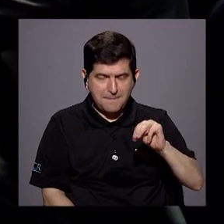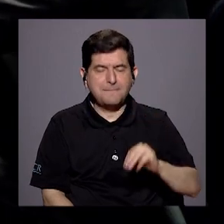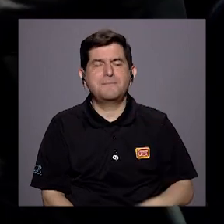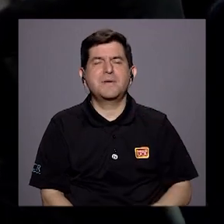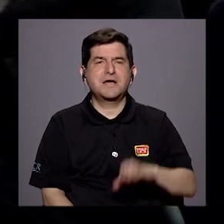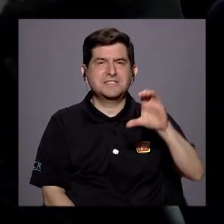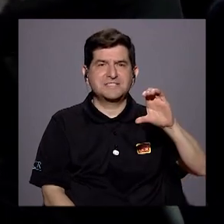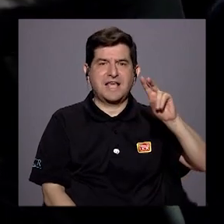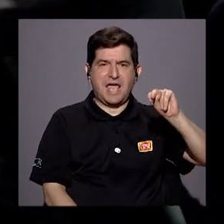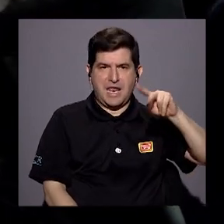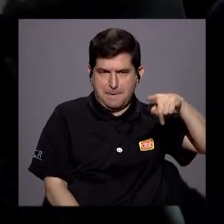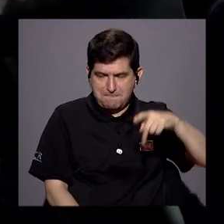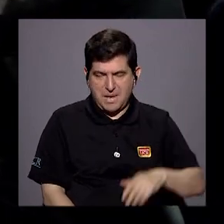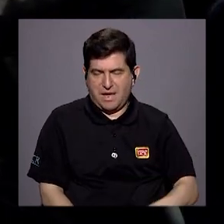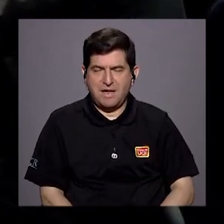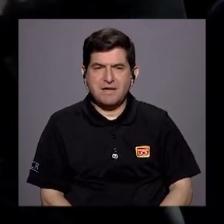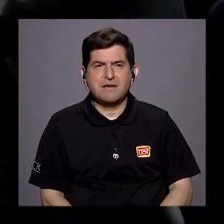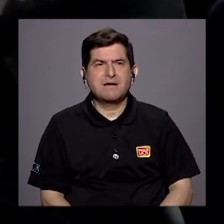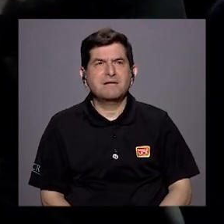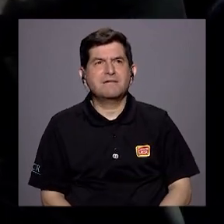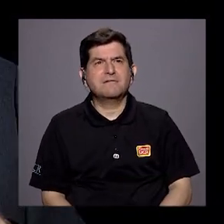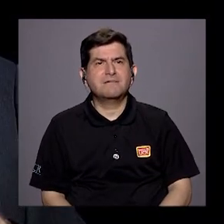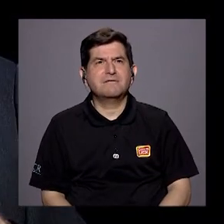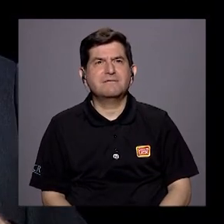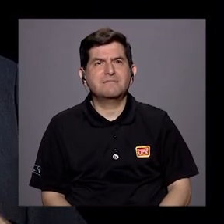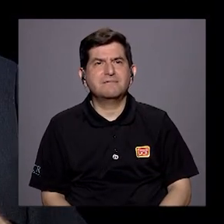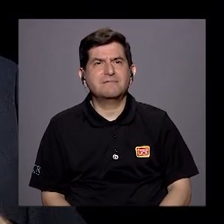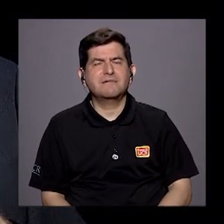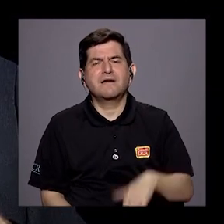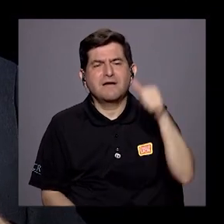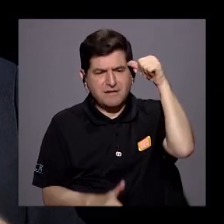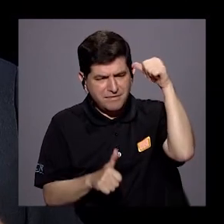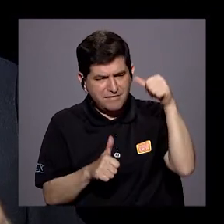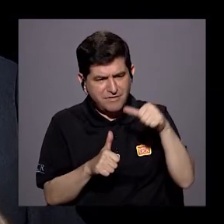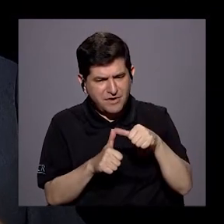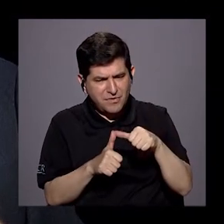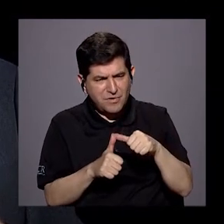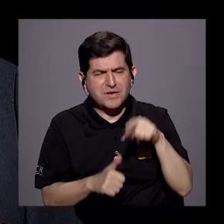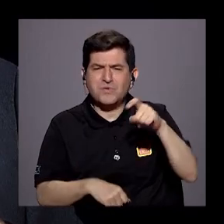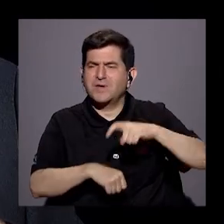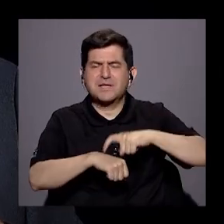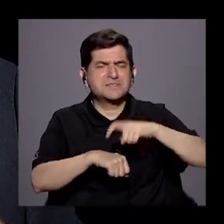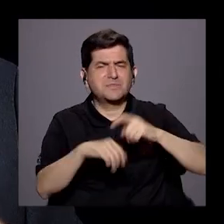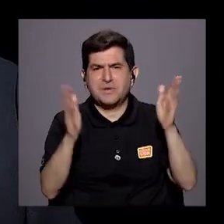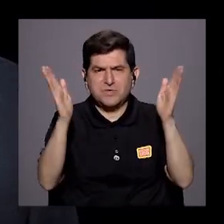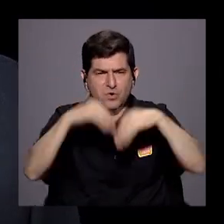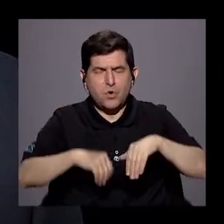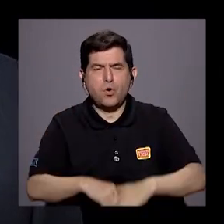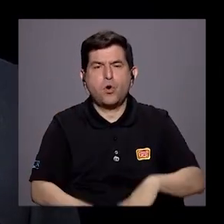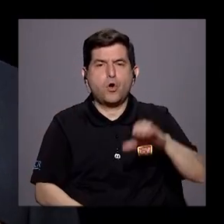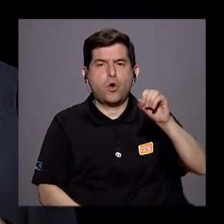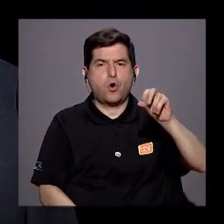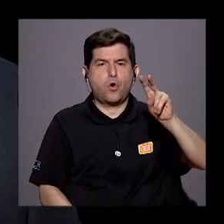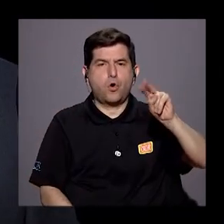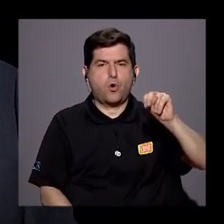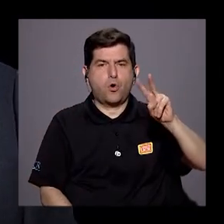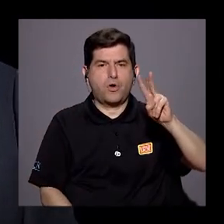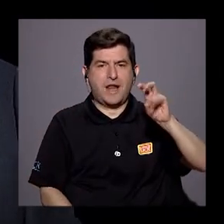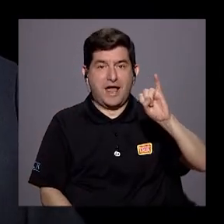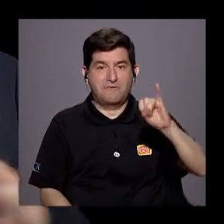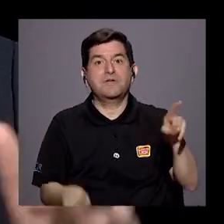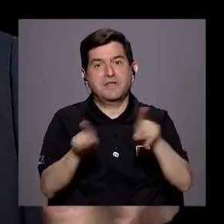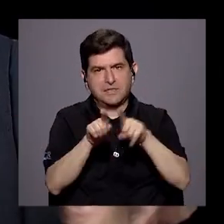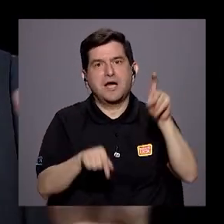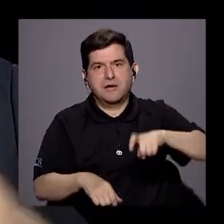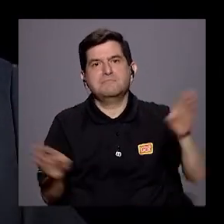Producción, recuerdo, en ese tiempo no existía el CONAVI que ahora deberían cerrarlo también,